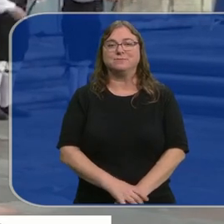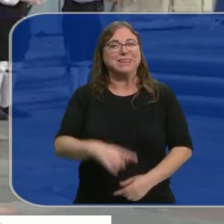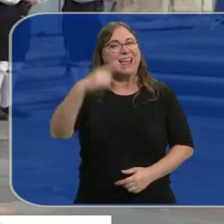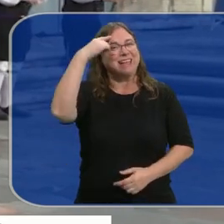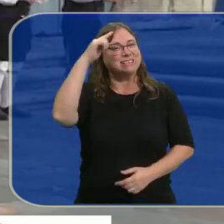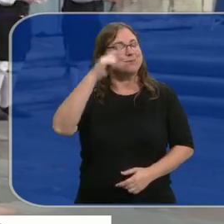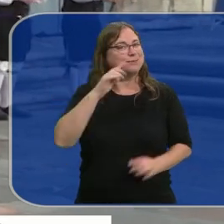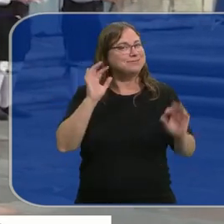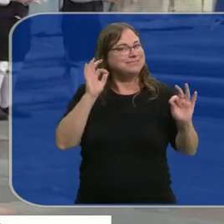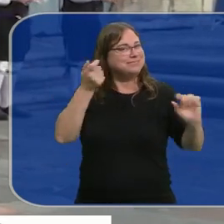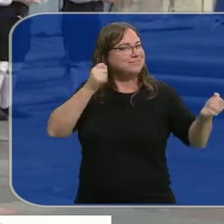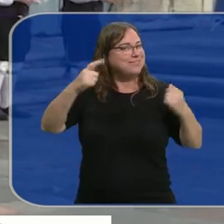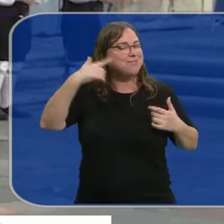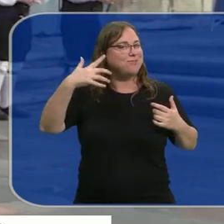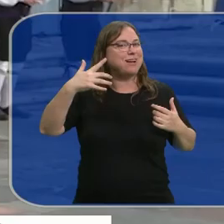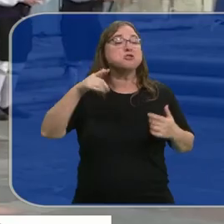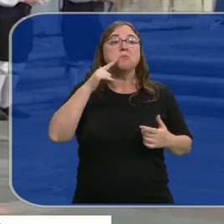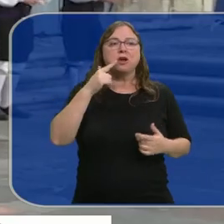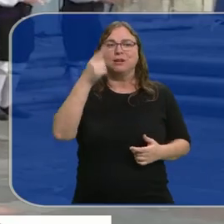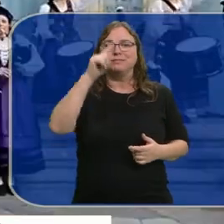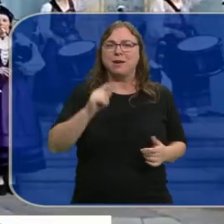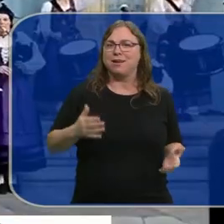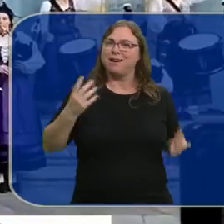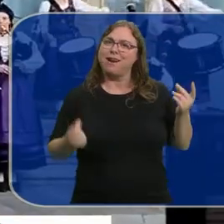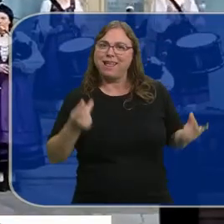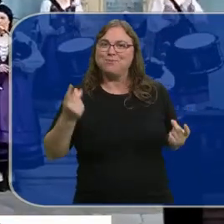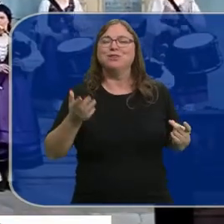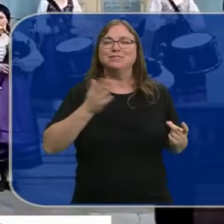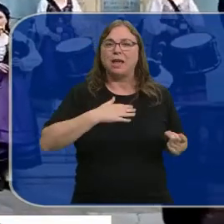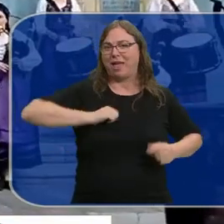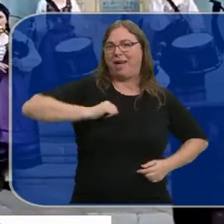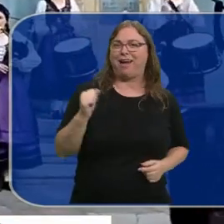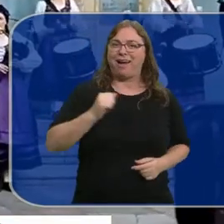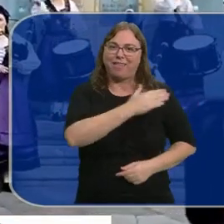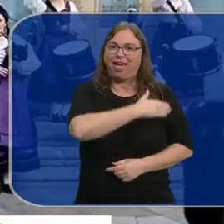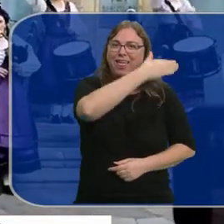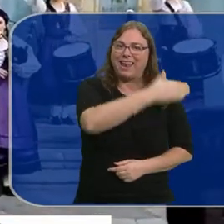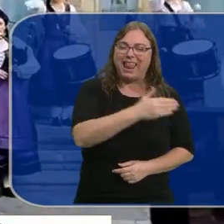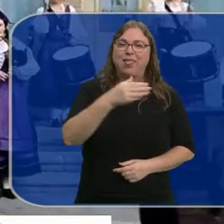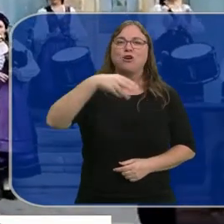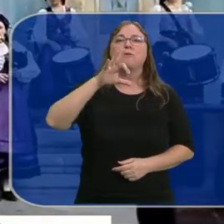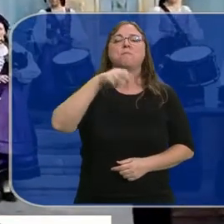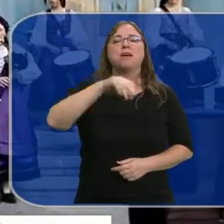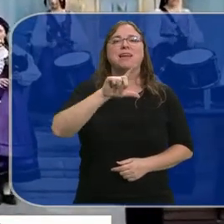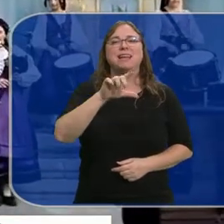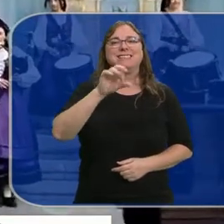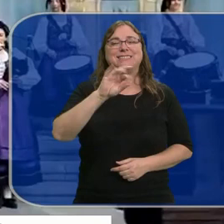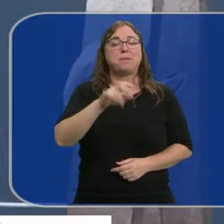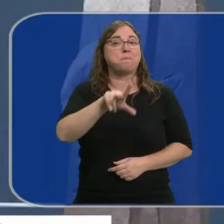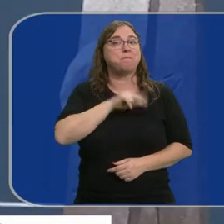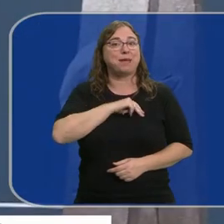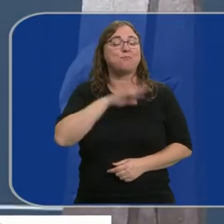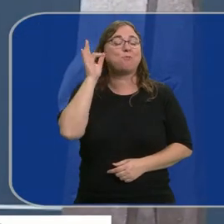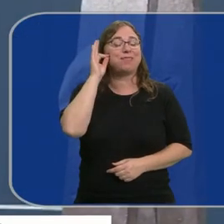Sabíamos que era una de las grandes estrellas de Hollywood pero no que tuviera tanto ritmo para bailar al son de las gaitas asturianas. Meryl Streep premio princesa de